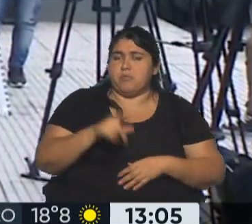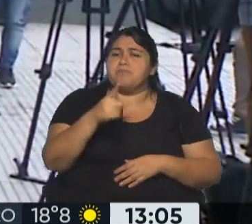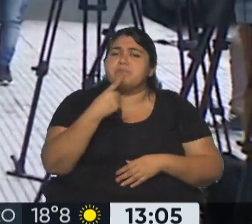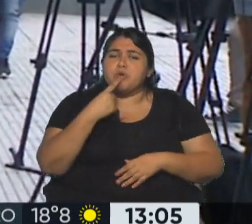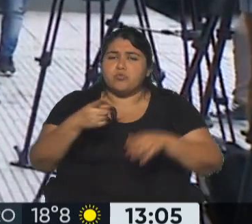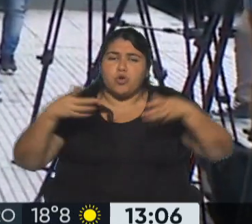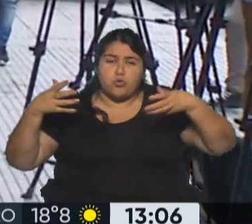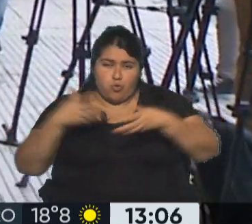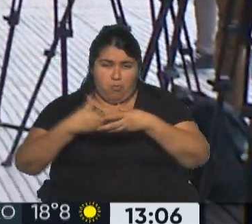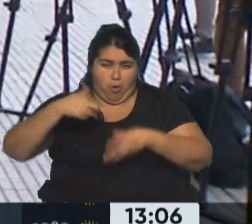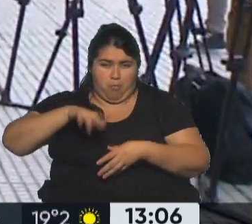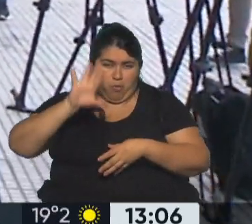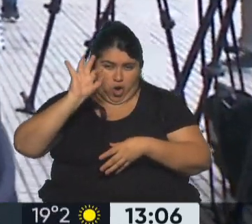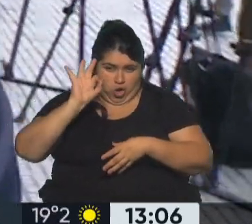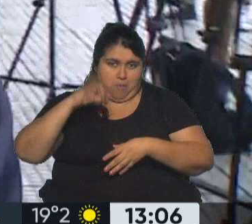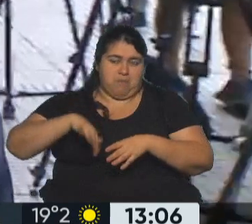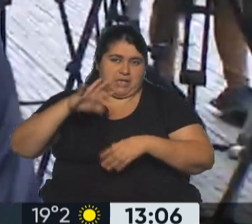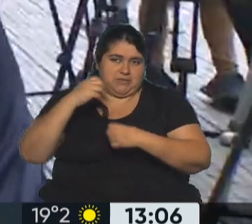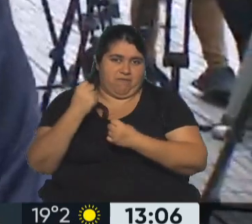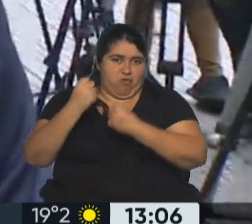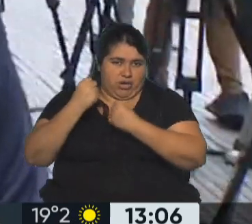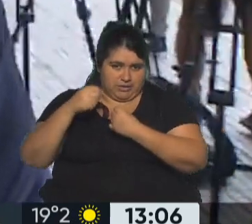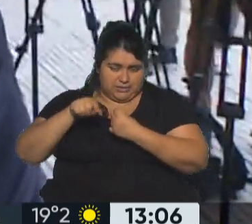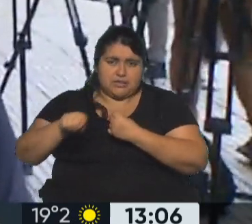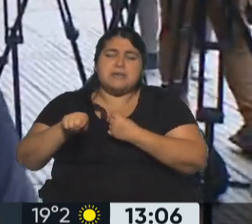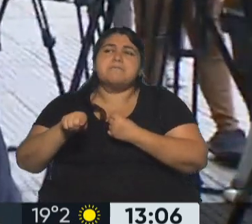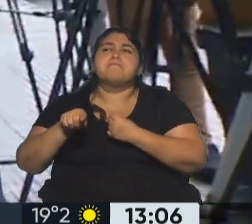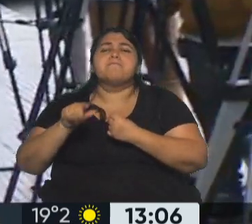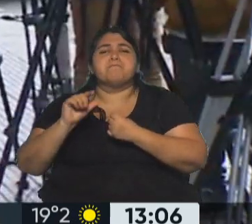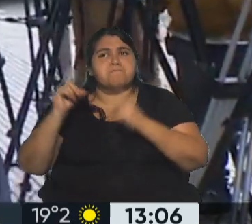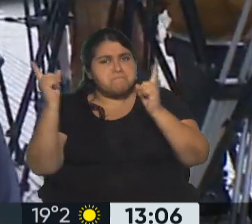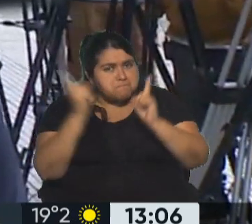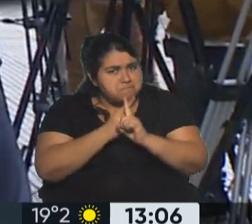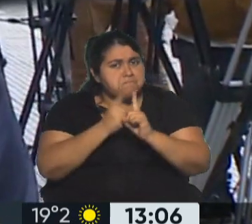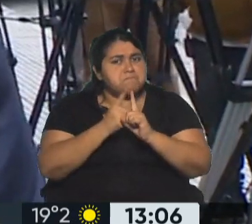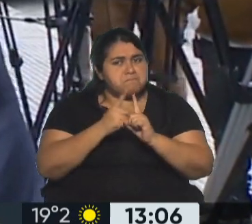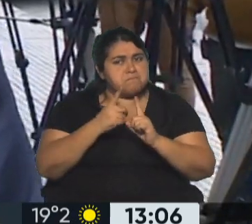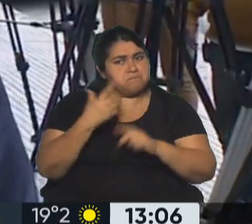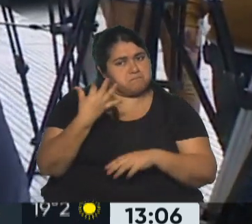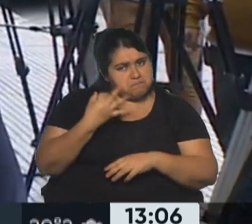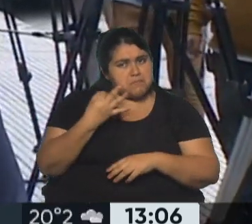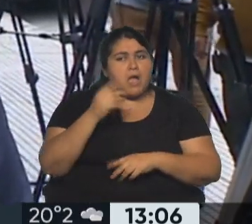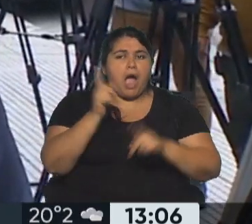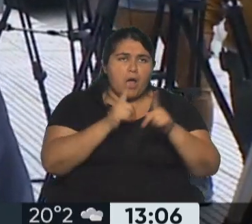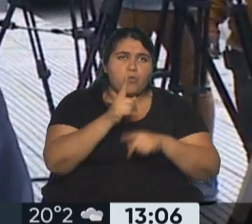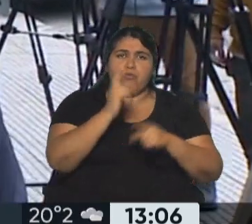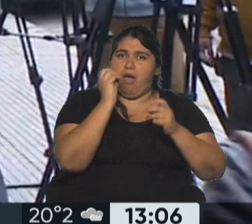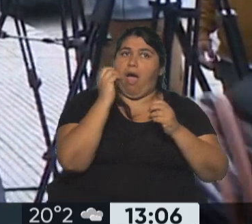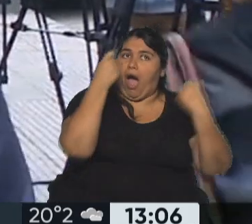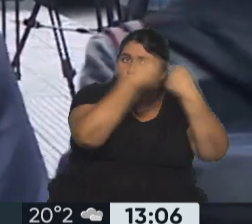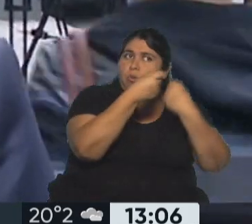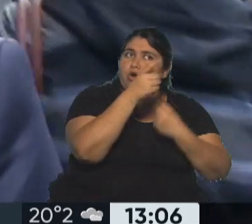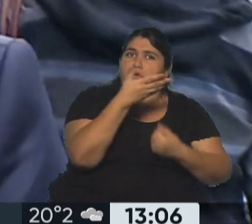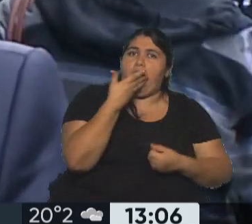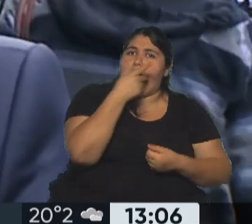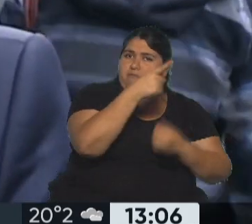del Perú parece estar con cierta sintonía con algunas palabras de mi ley, ¿cómo ven